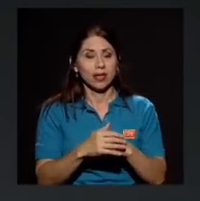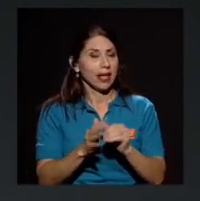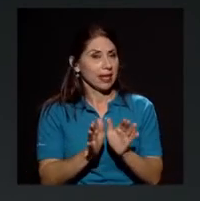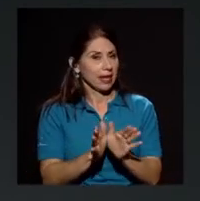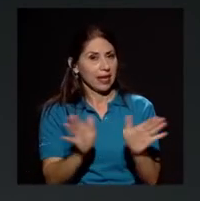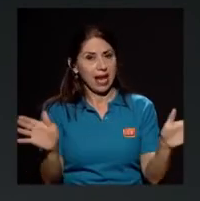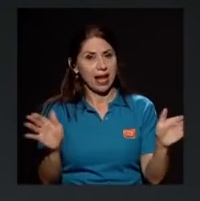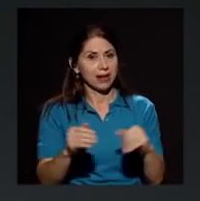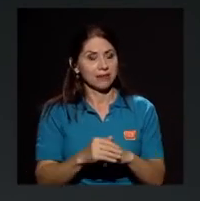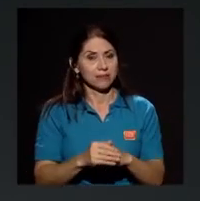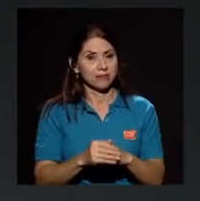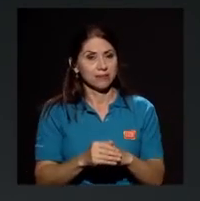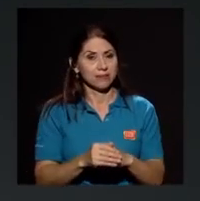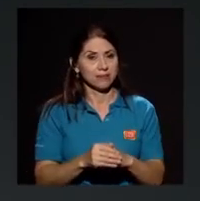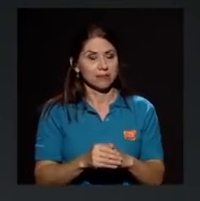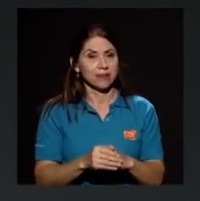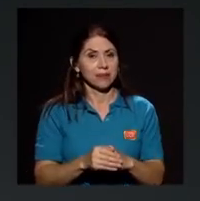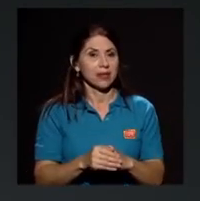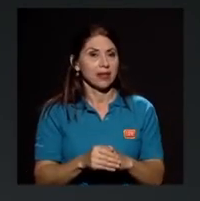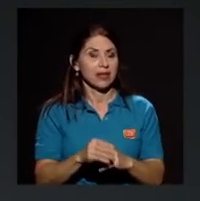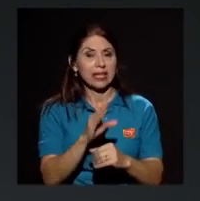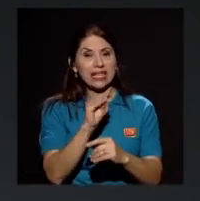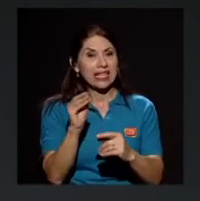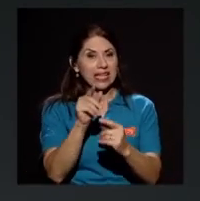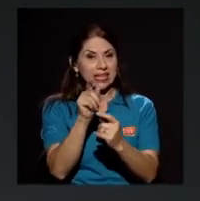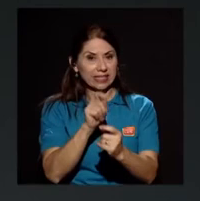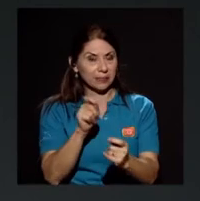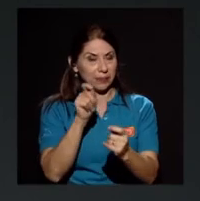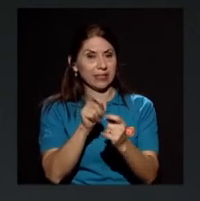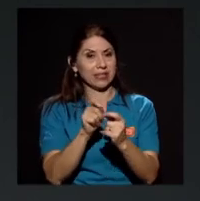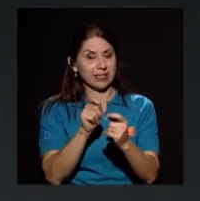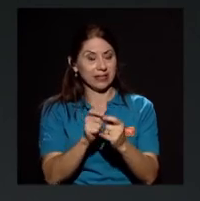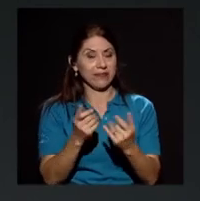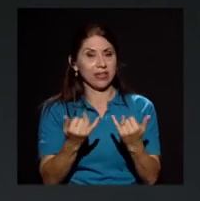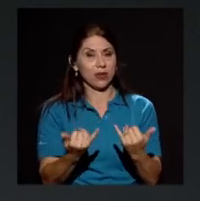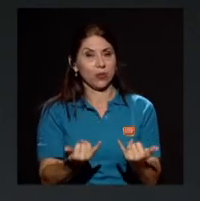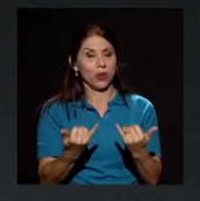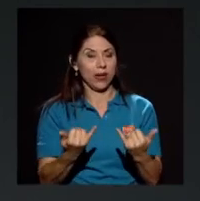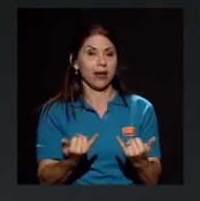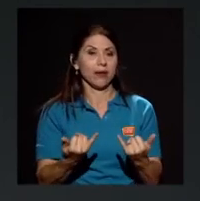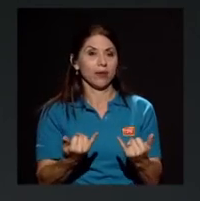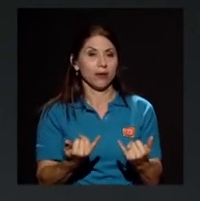general y en específico frente a una